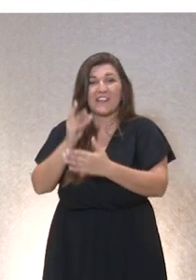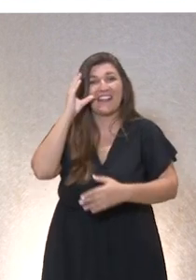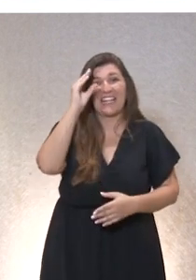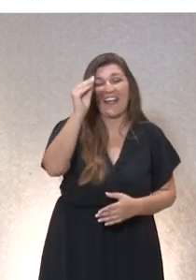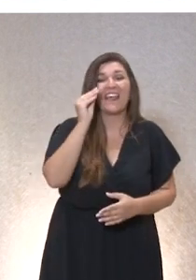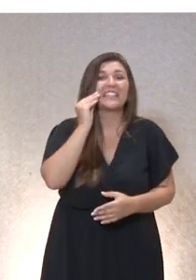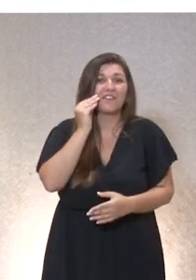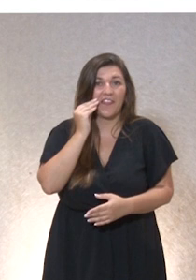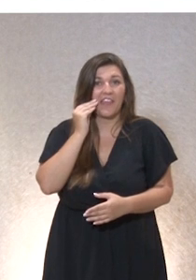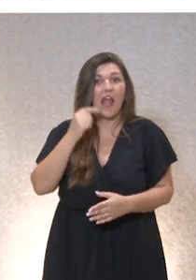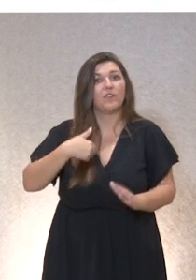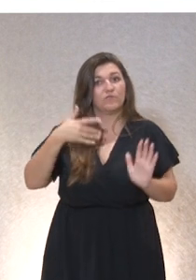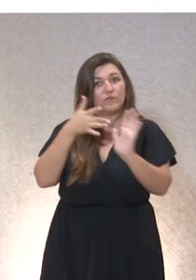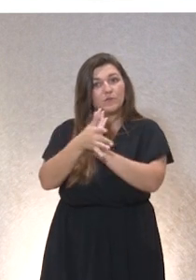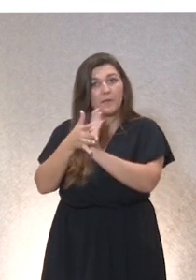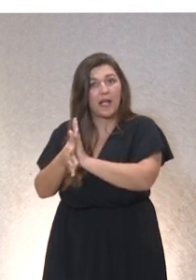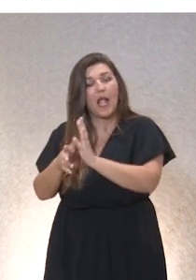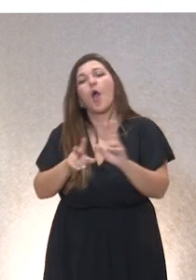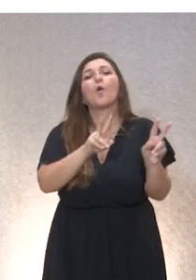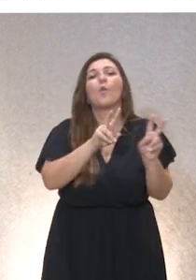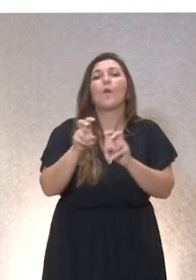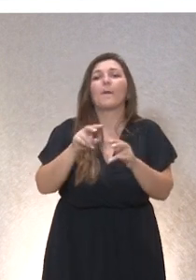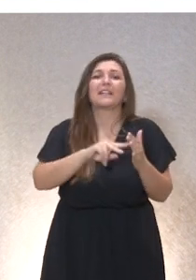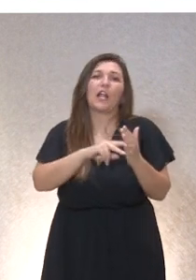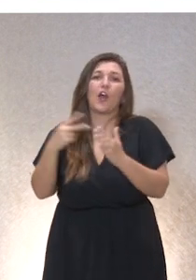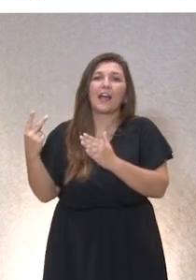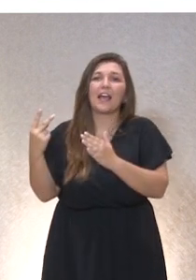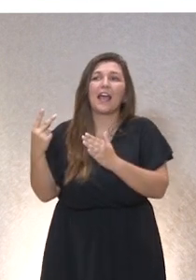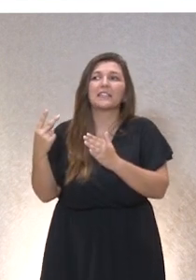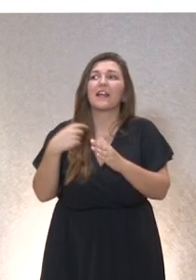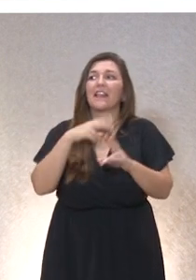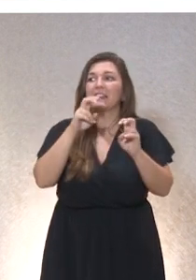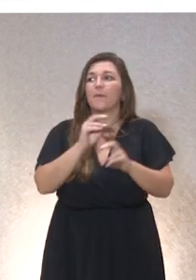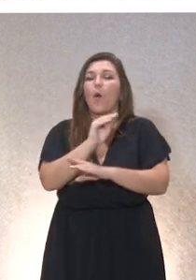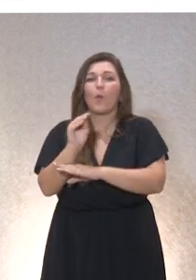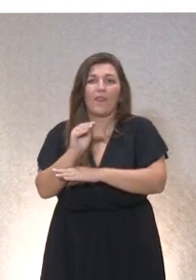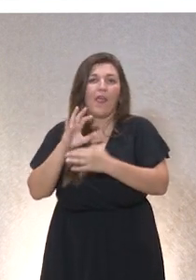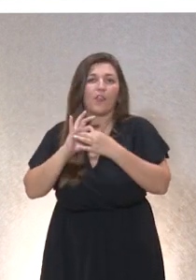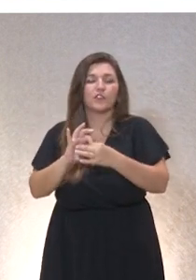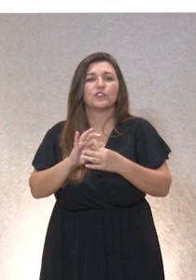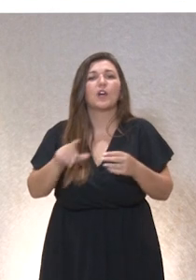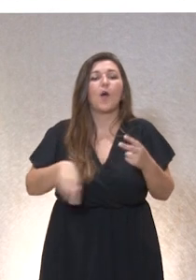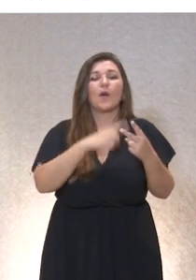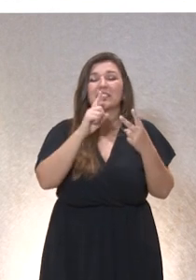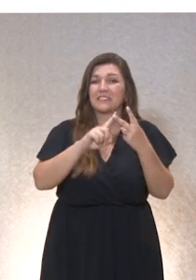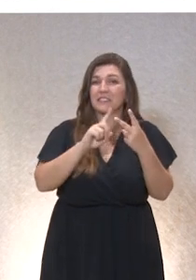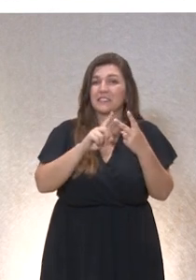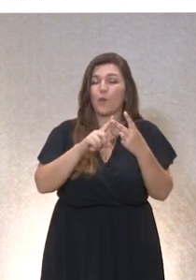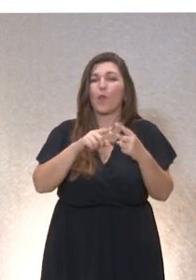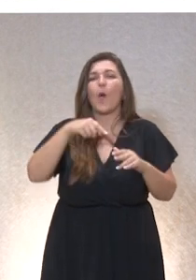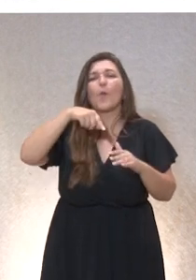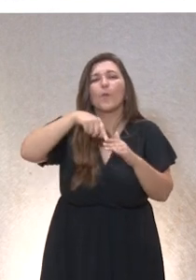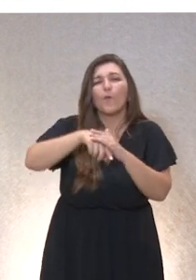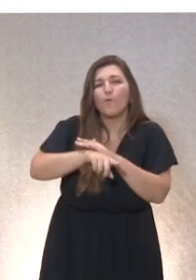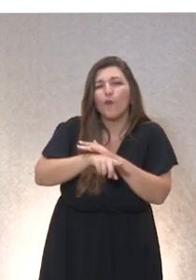y las nuevas tecnologías o la tecnología al horizonte de los cuidados. En segundo lugar, profundizaré en